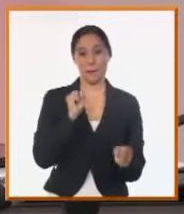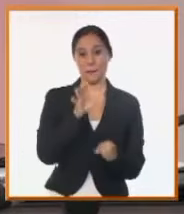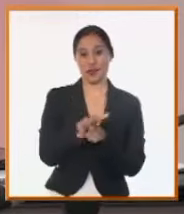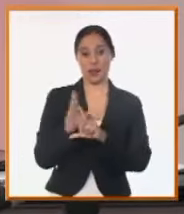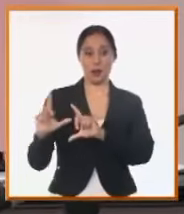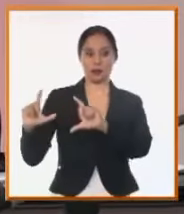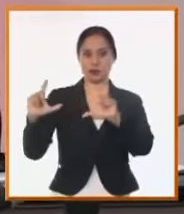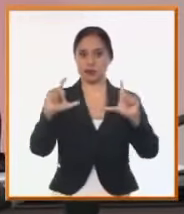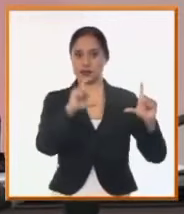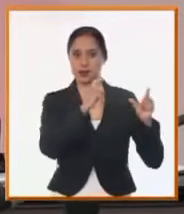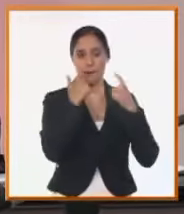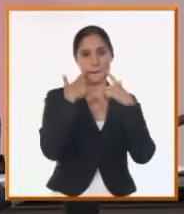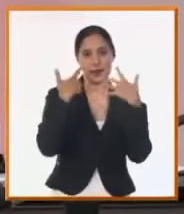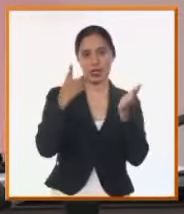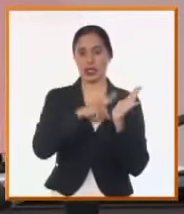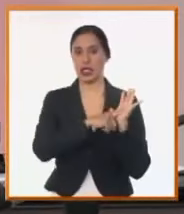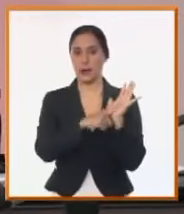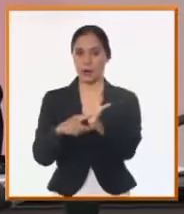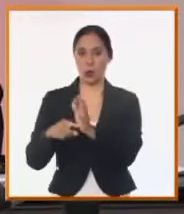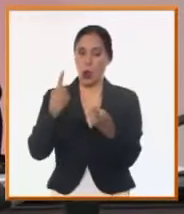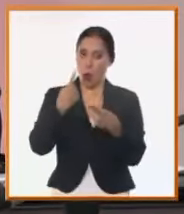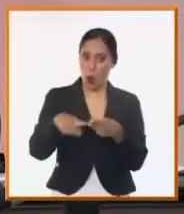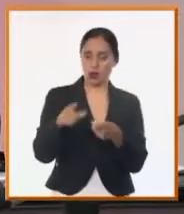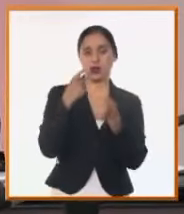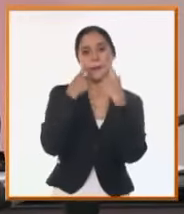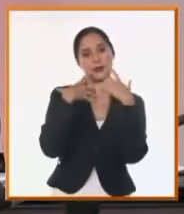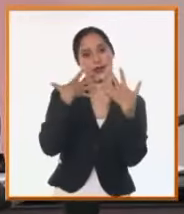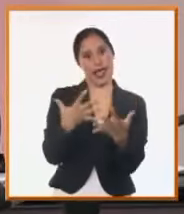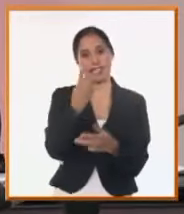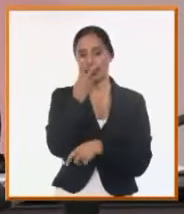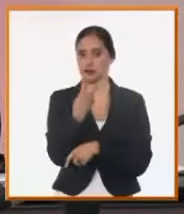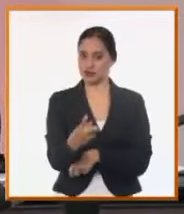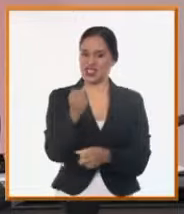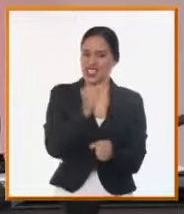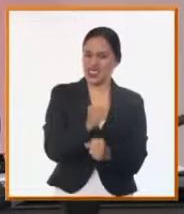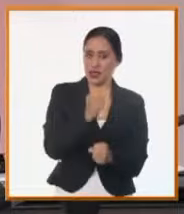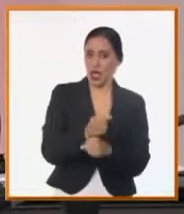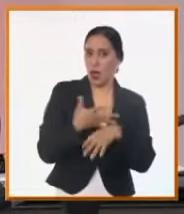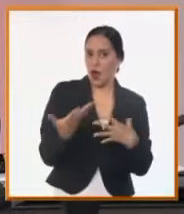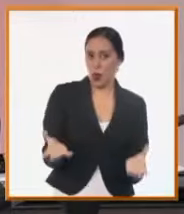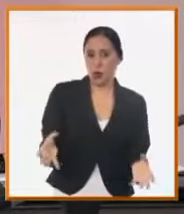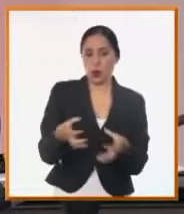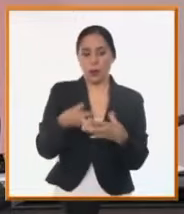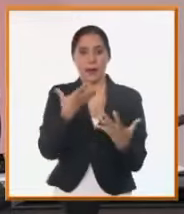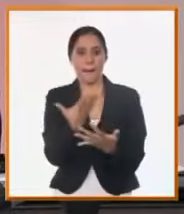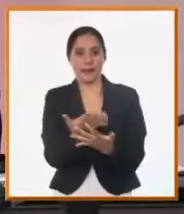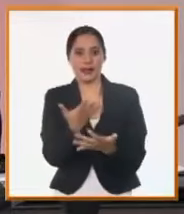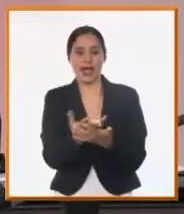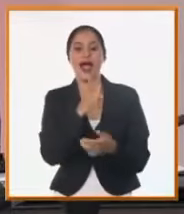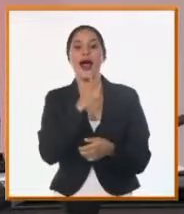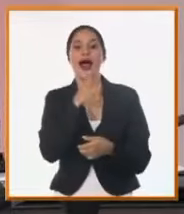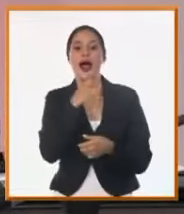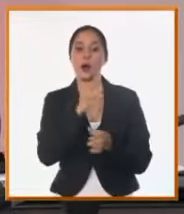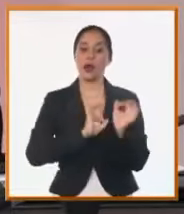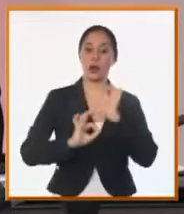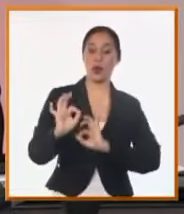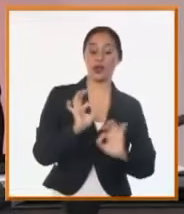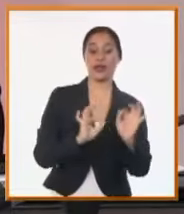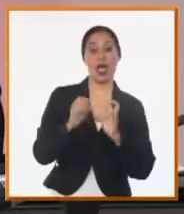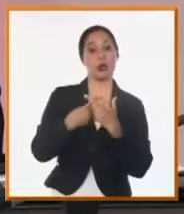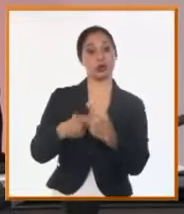material porque es otro de los componentes y muy importantes del trabajo del Grupo Empresarial de Agua y Saneamiento. Ayer